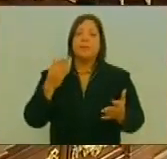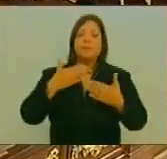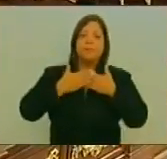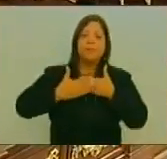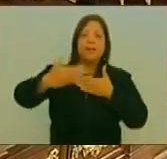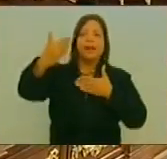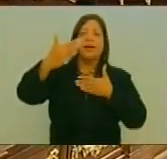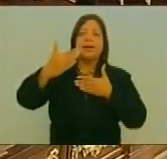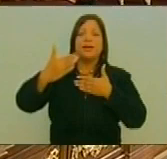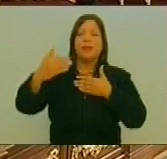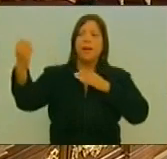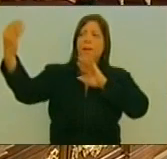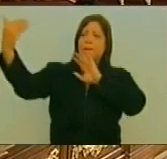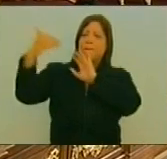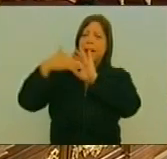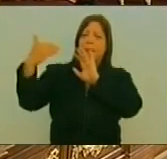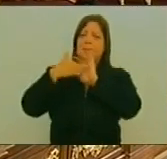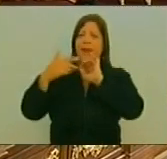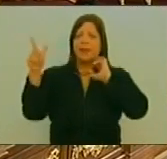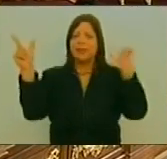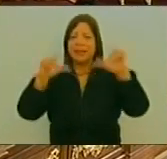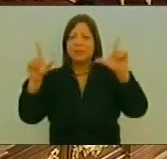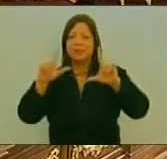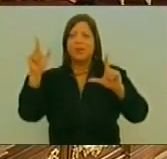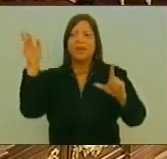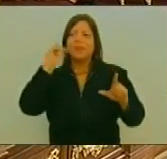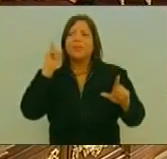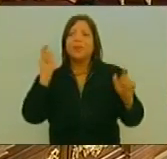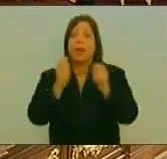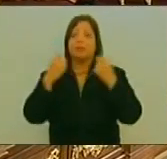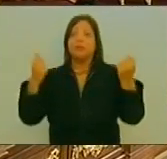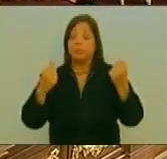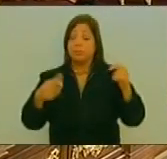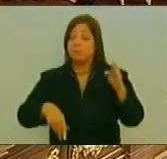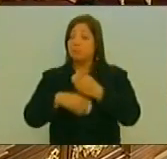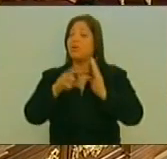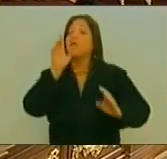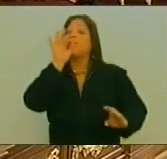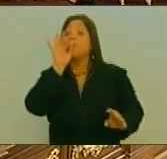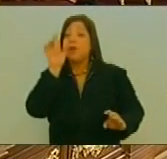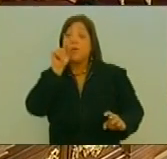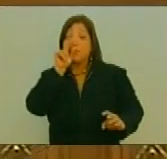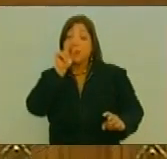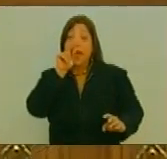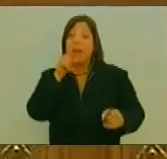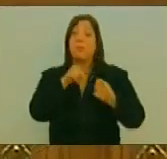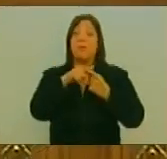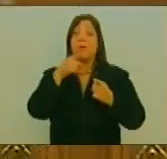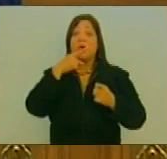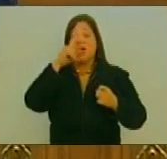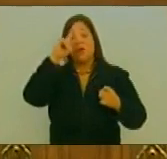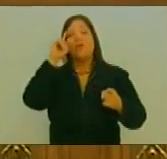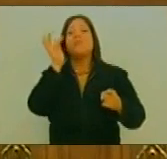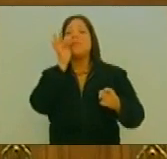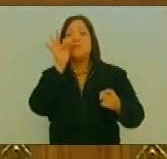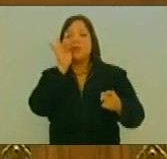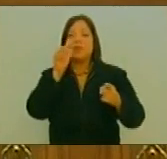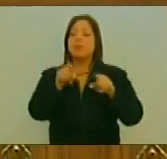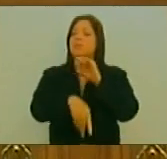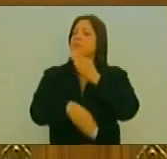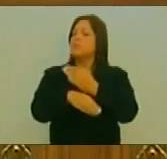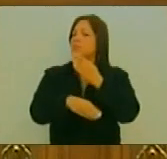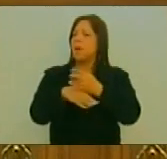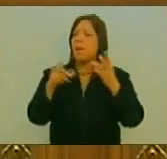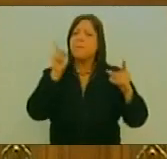Del ataque Tras los medios De comunicación Que maneja Esa derecha Y el imperialismo Las mentiras Que por allí se